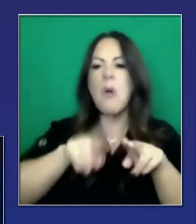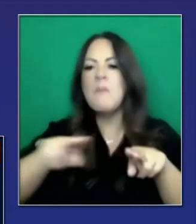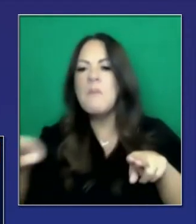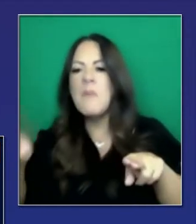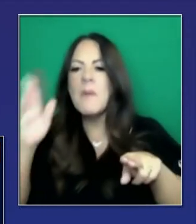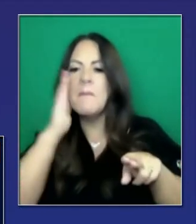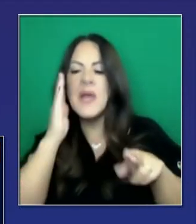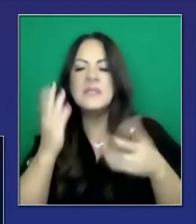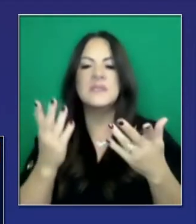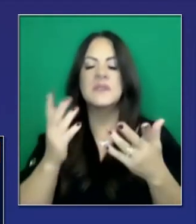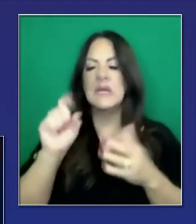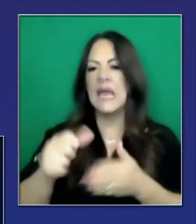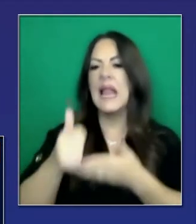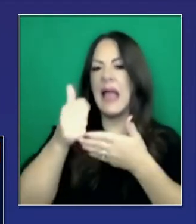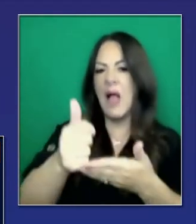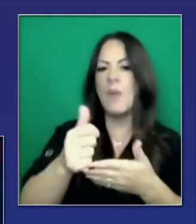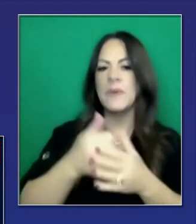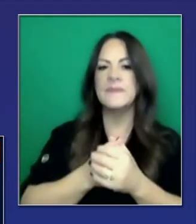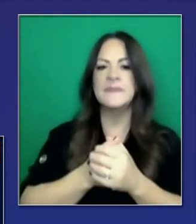de camas adicionales.